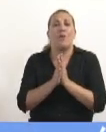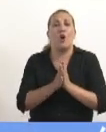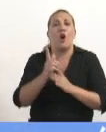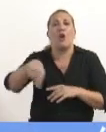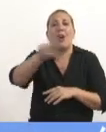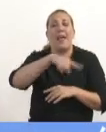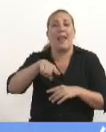encendiendo las cámaras porque es... Gracias.